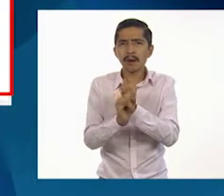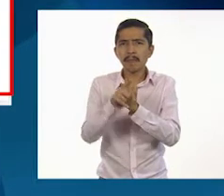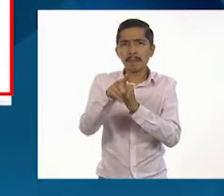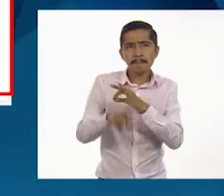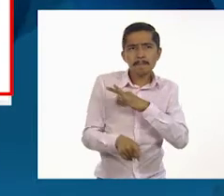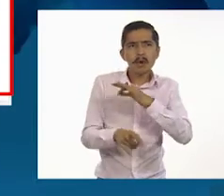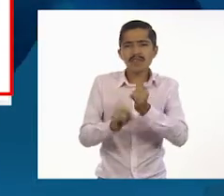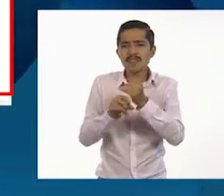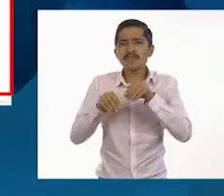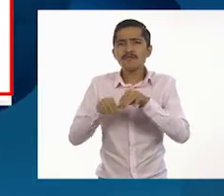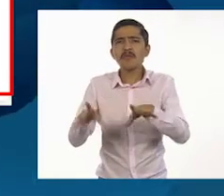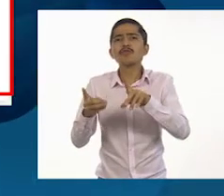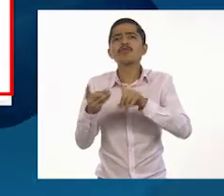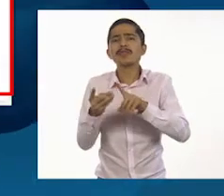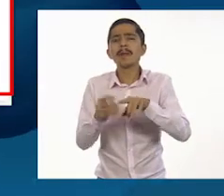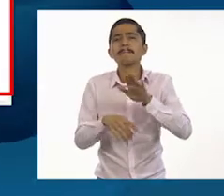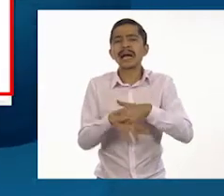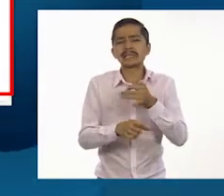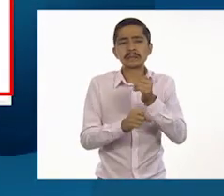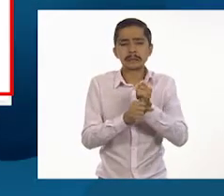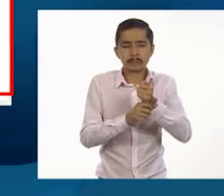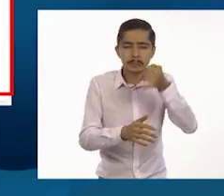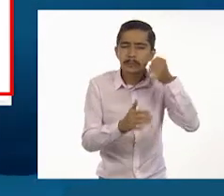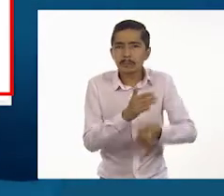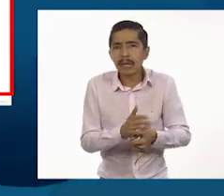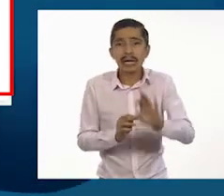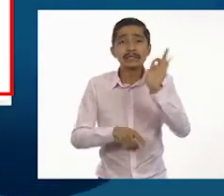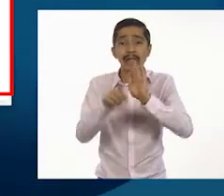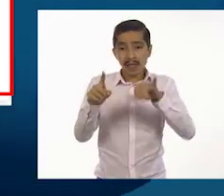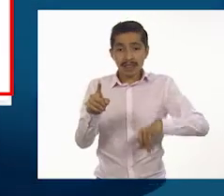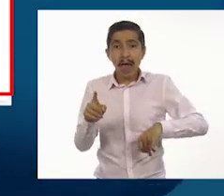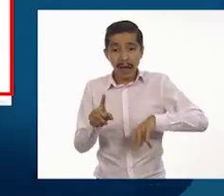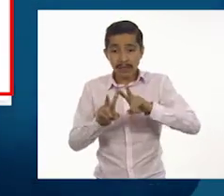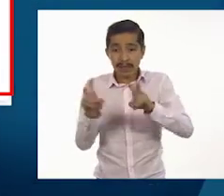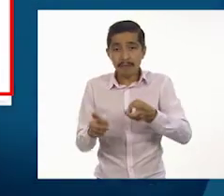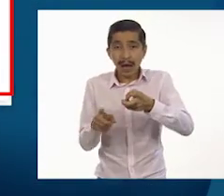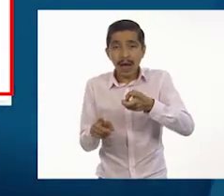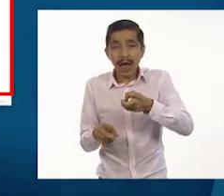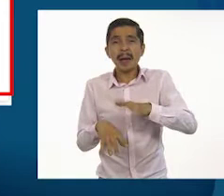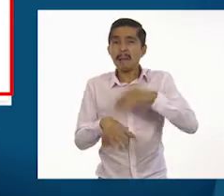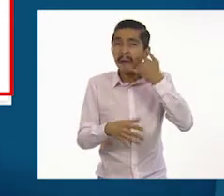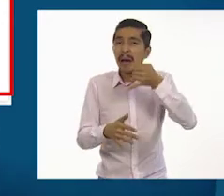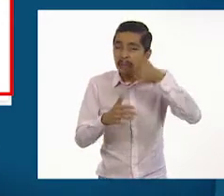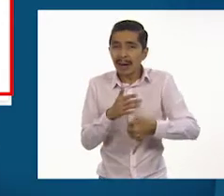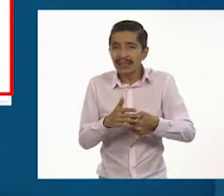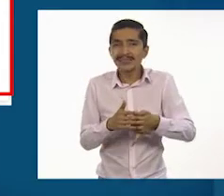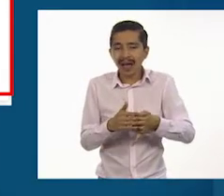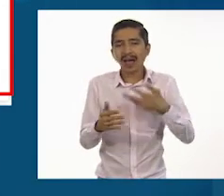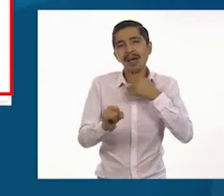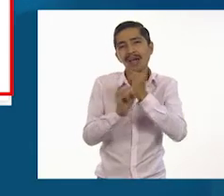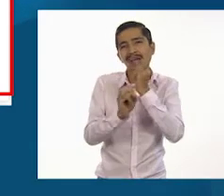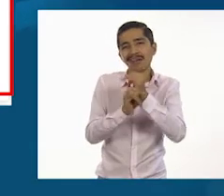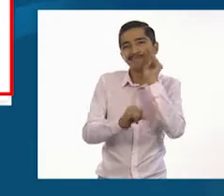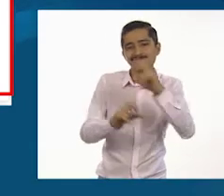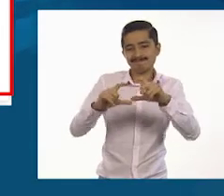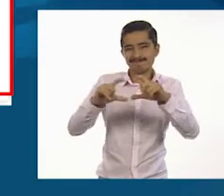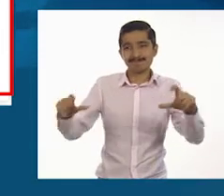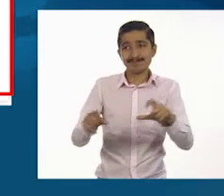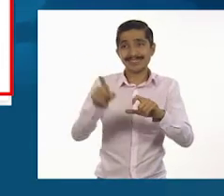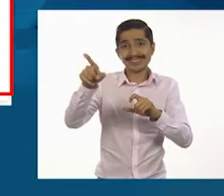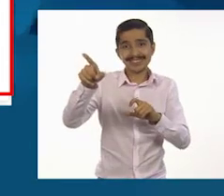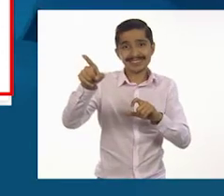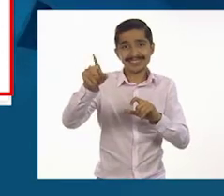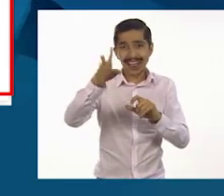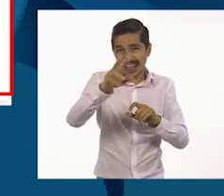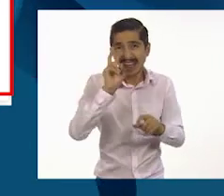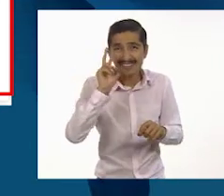ampliar la información. Esto en caso de que nos haya interesado el tema, lógicamente. Y, ¿sí vieron? ¿Ya los enlaces? ¿Ya los vieron, estudiantes